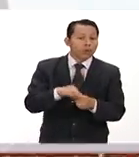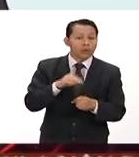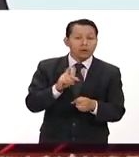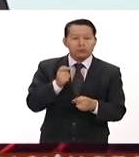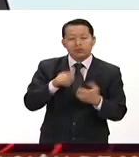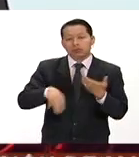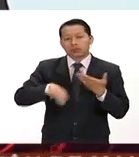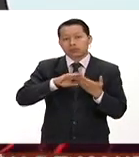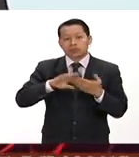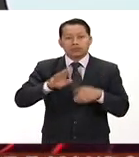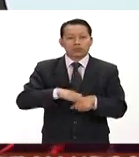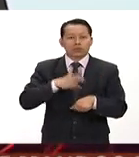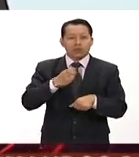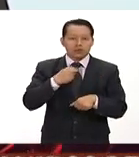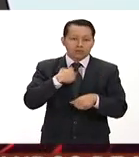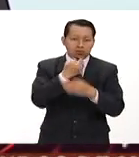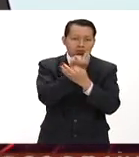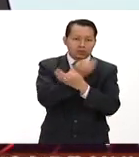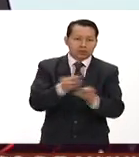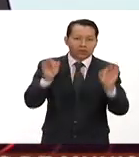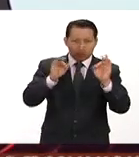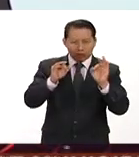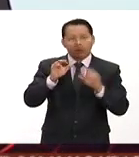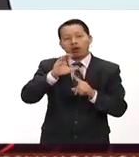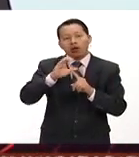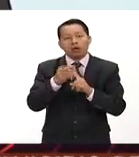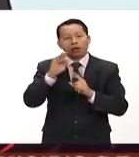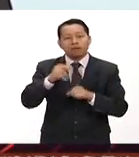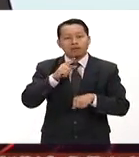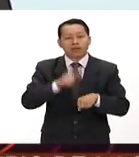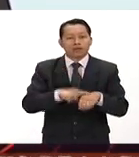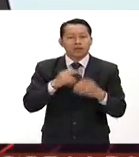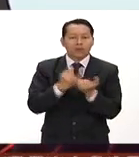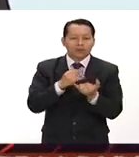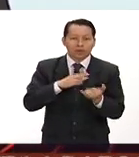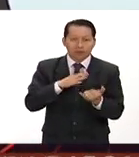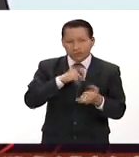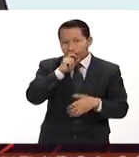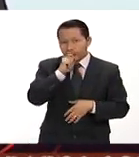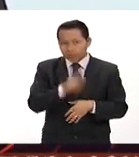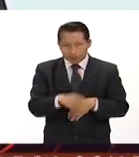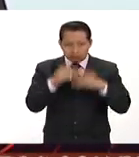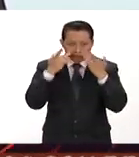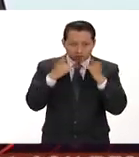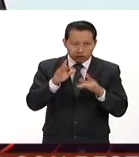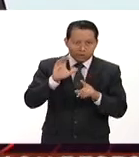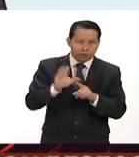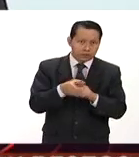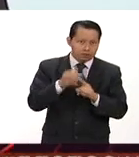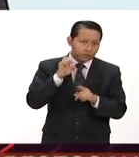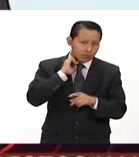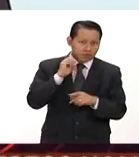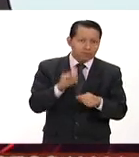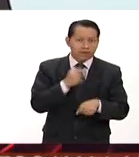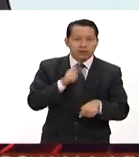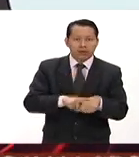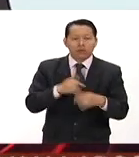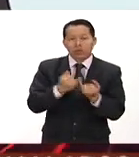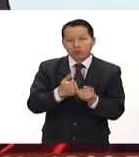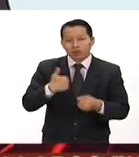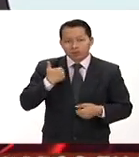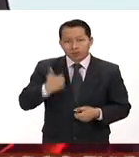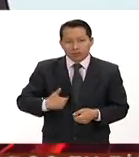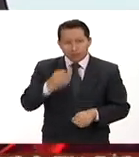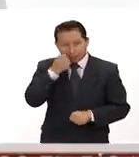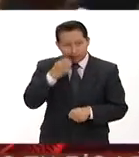adverso y por tanto he anunciado al Comité Federal la dimisión de la Comisión Ejecutiva Federal y también de mi persona